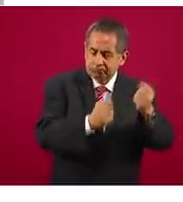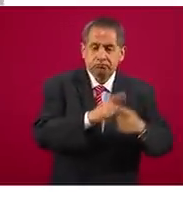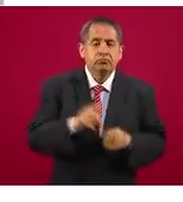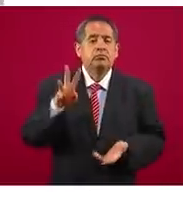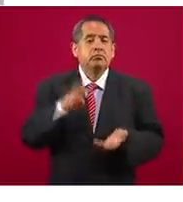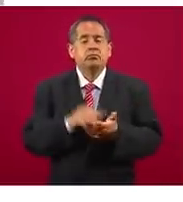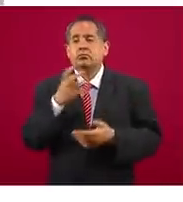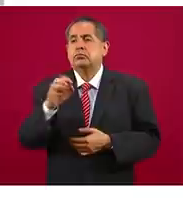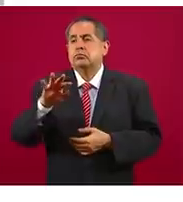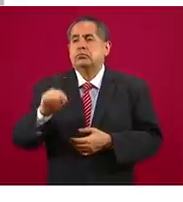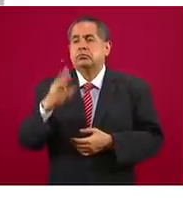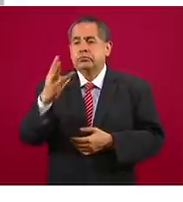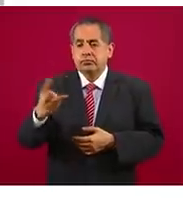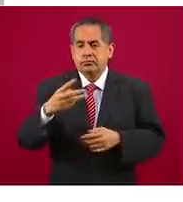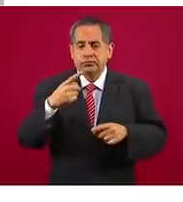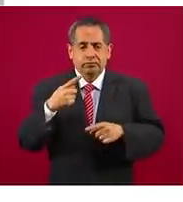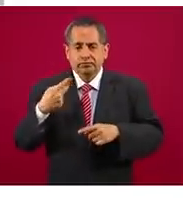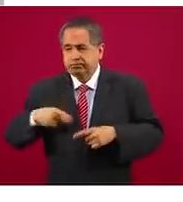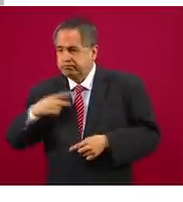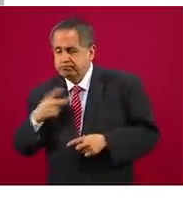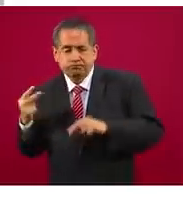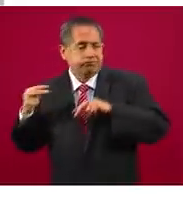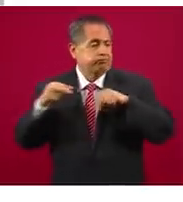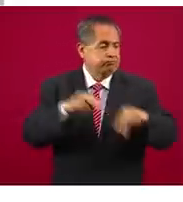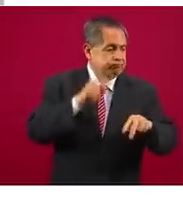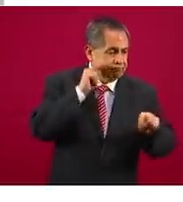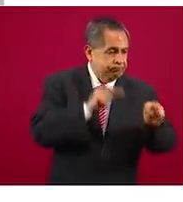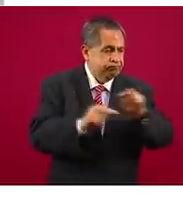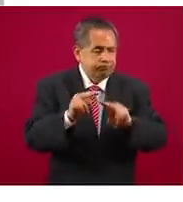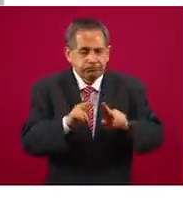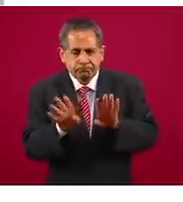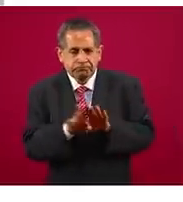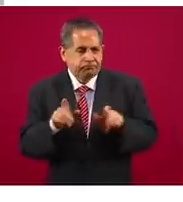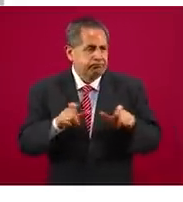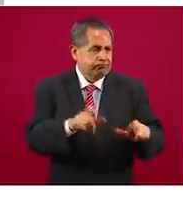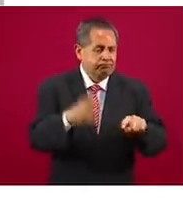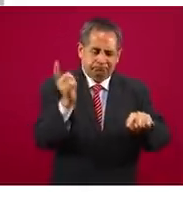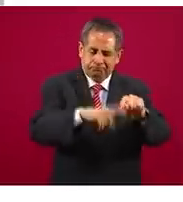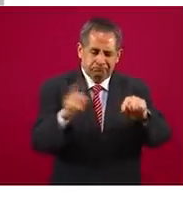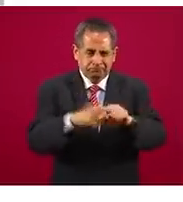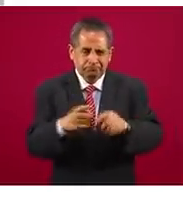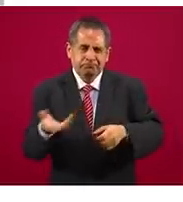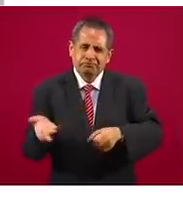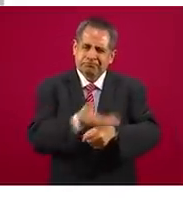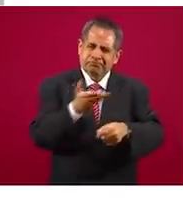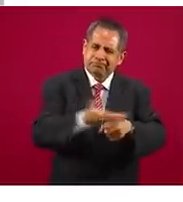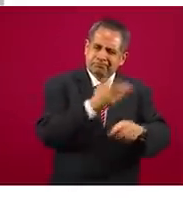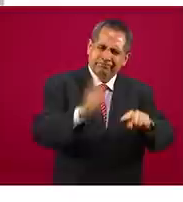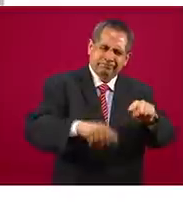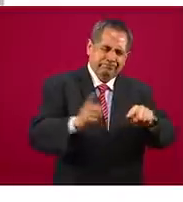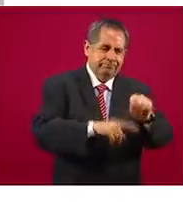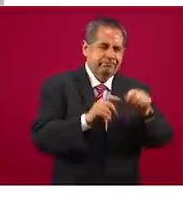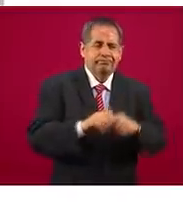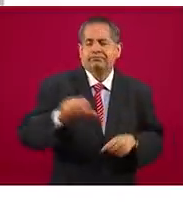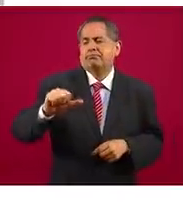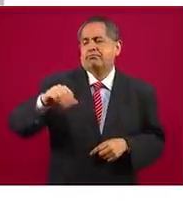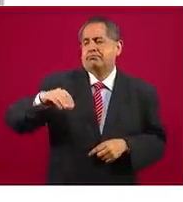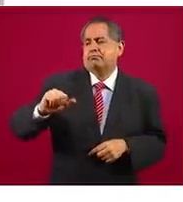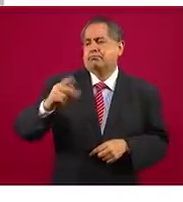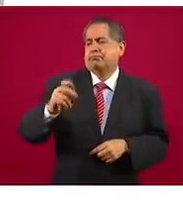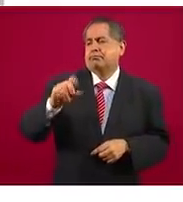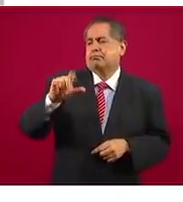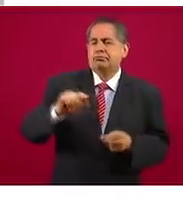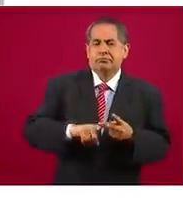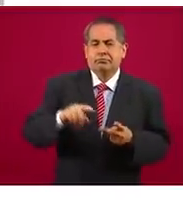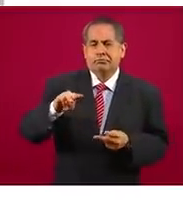elementos para realizar operaciones de erradicación de plantíos, tanto de amapola como de